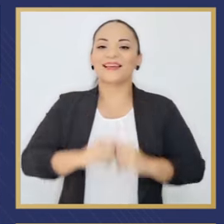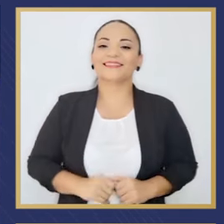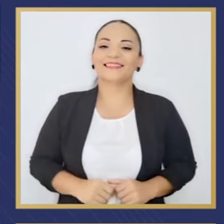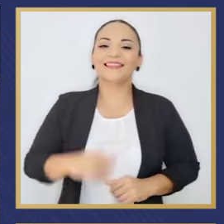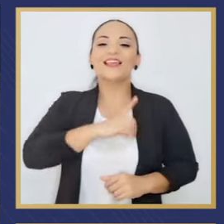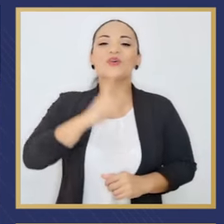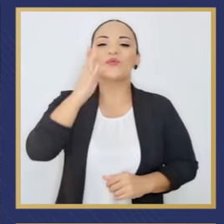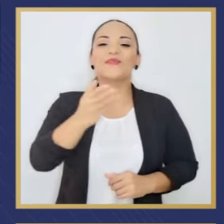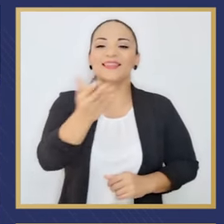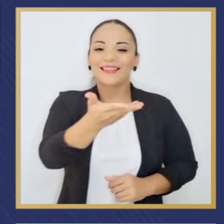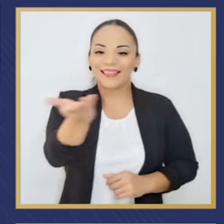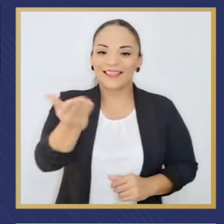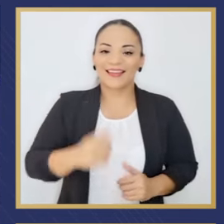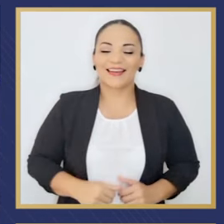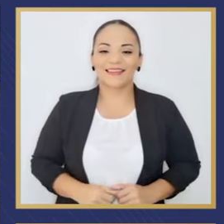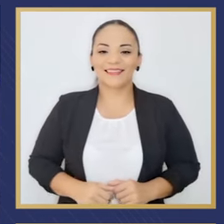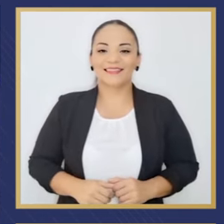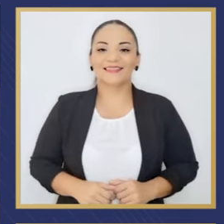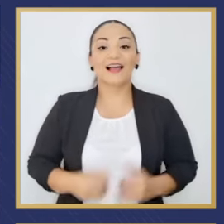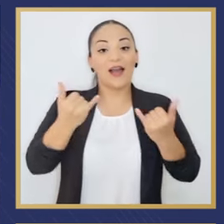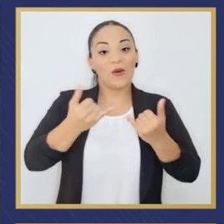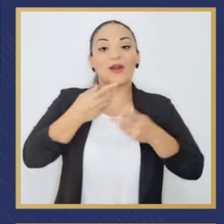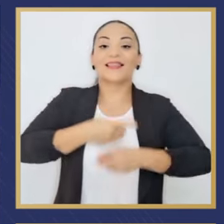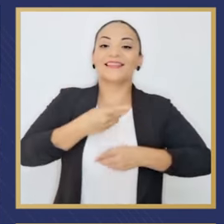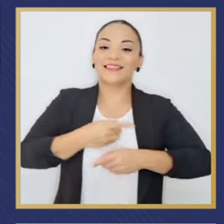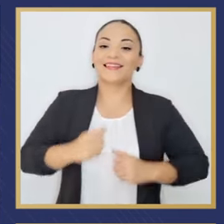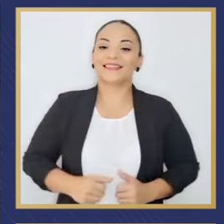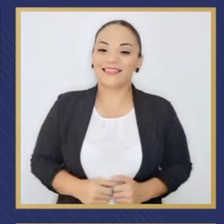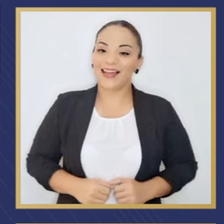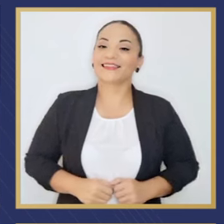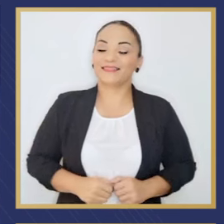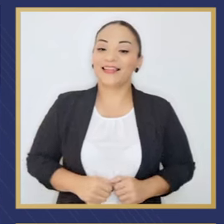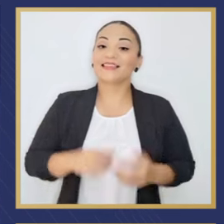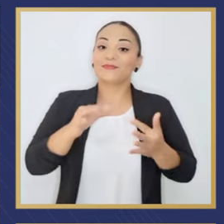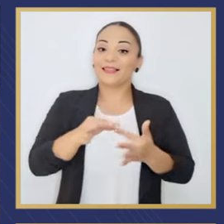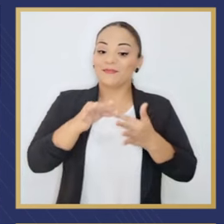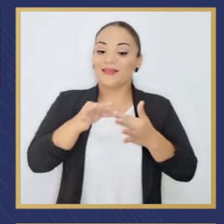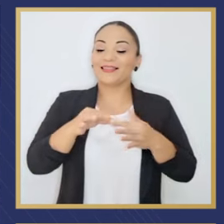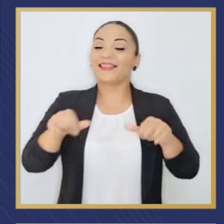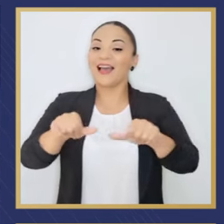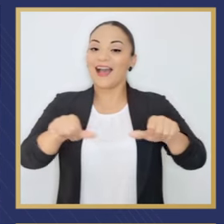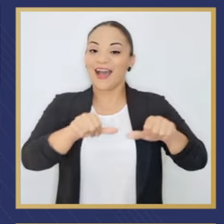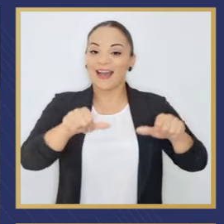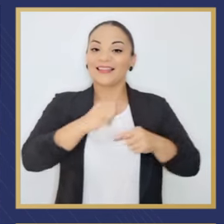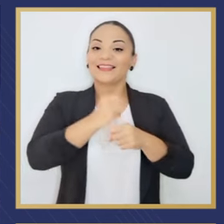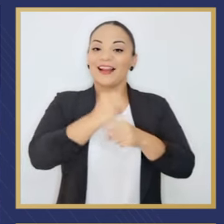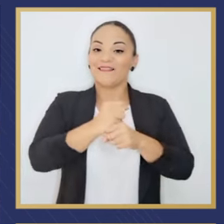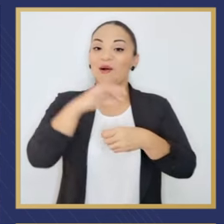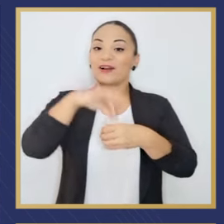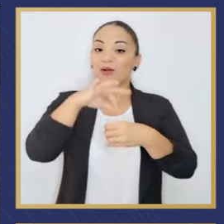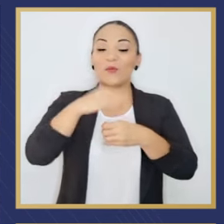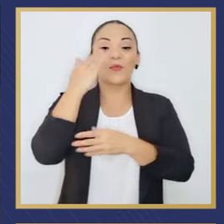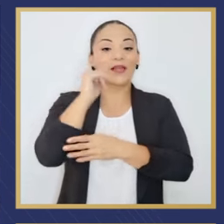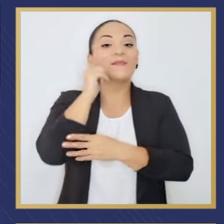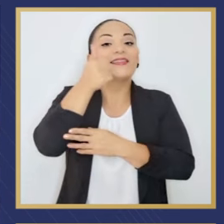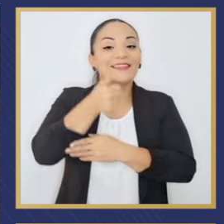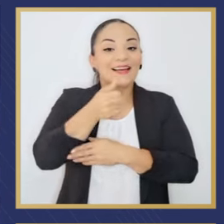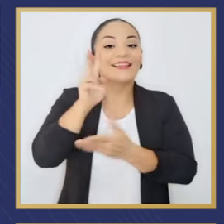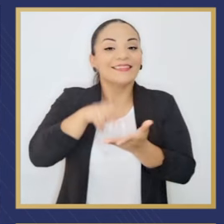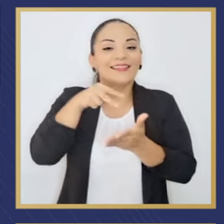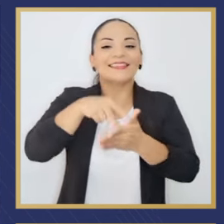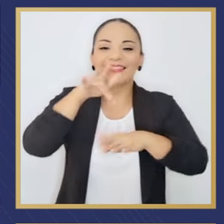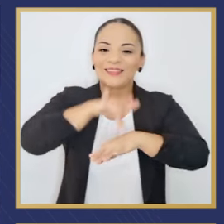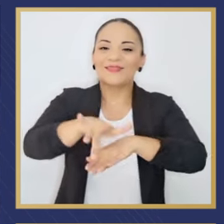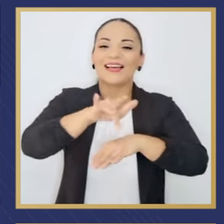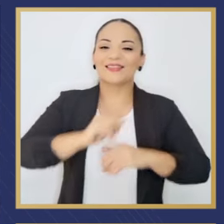Que Dios los bendiga. Y ahora descansar, especialmente en las áreas agrícolas, porque mañana sí hay